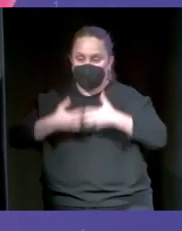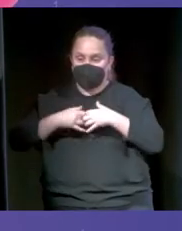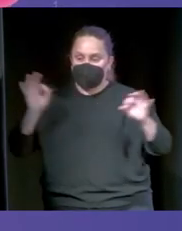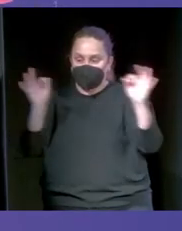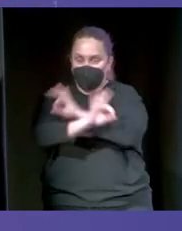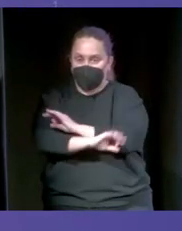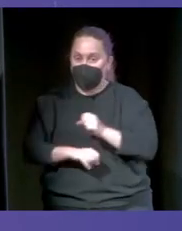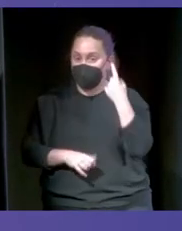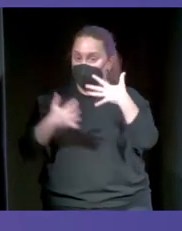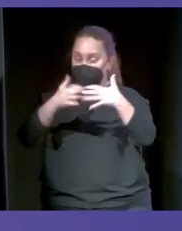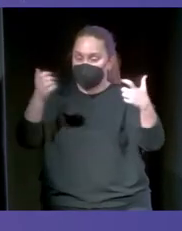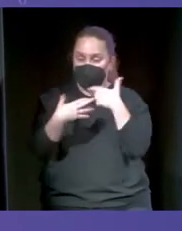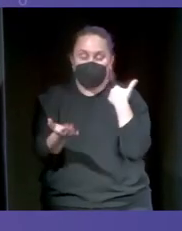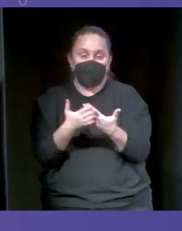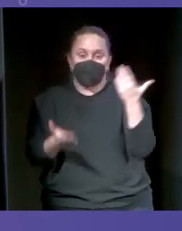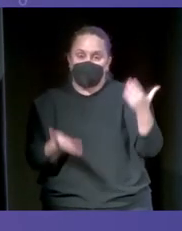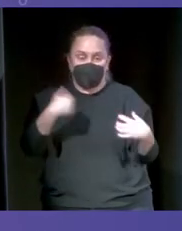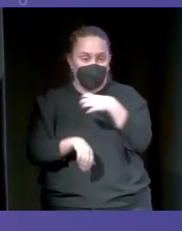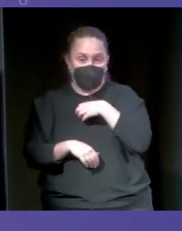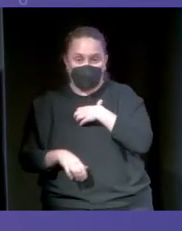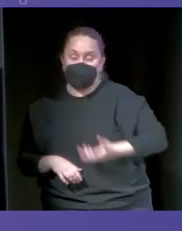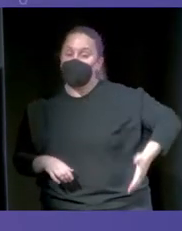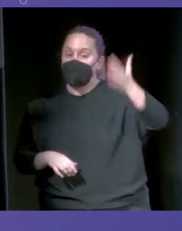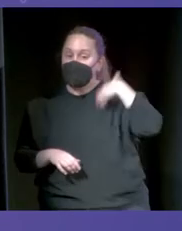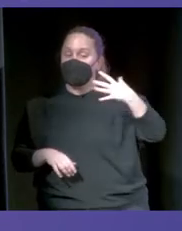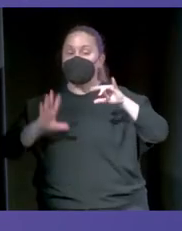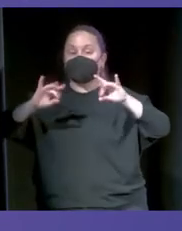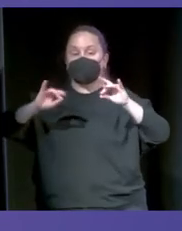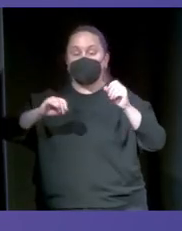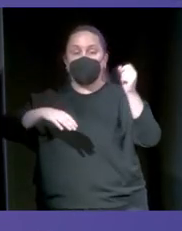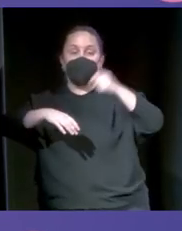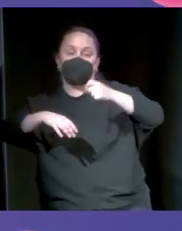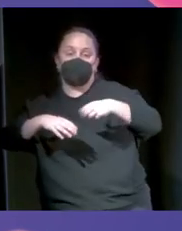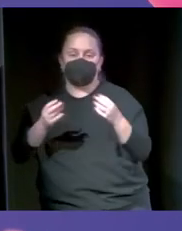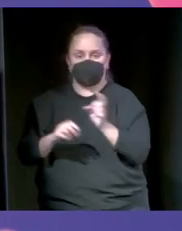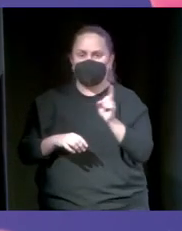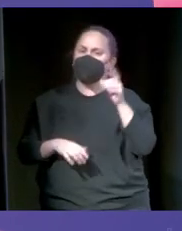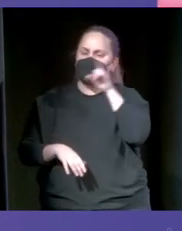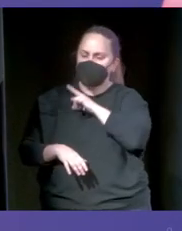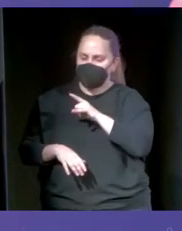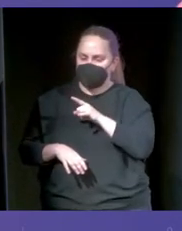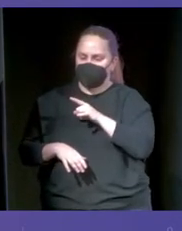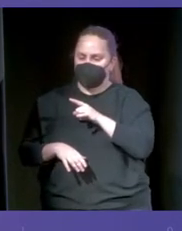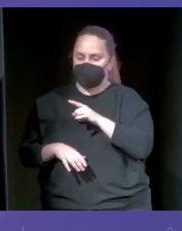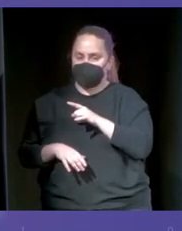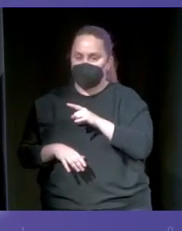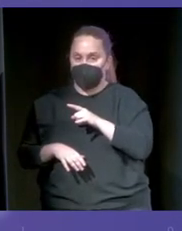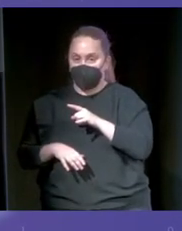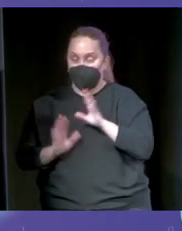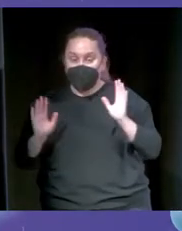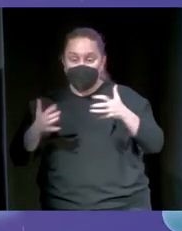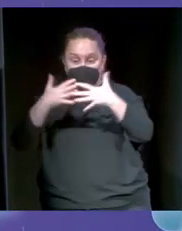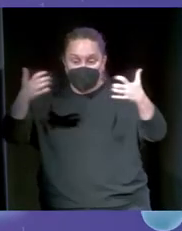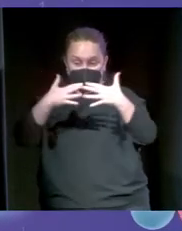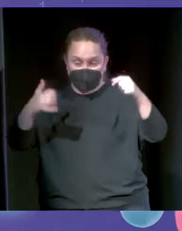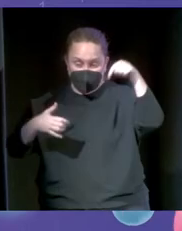verificable. Dice, antes, sin embargo, no habían caído en terreno muy abonado. Es un error. Pero las siguientes frases que hay más abajo, no